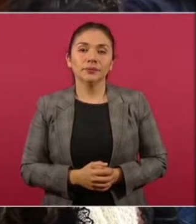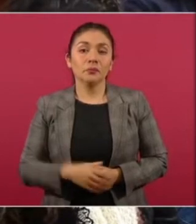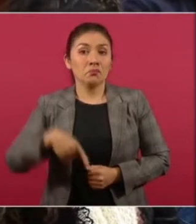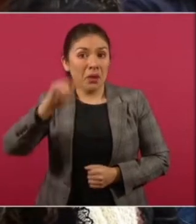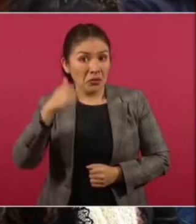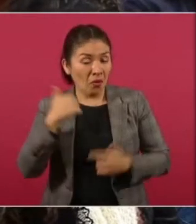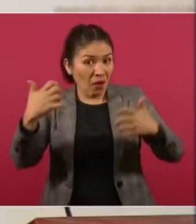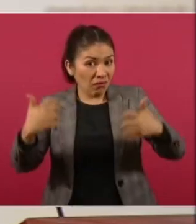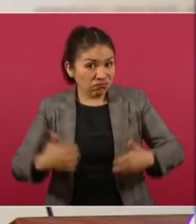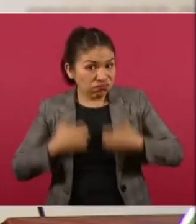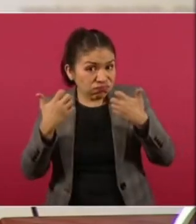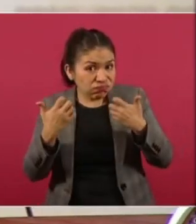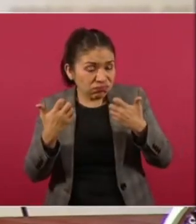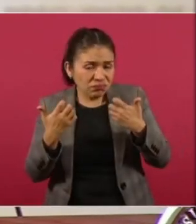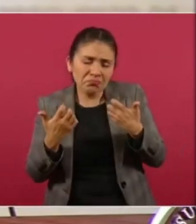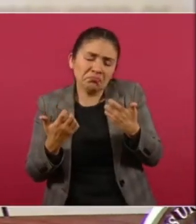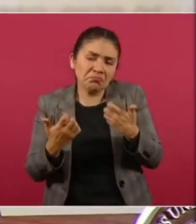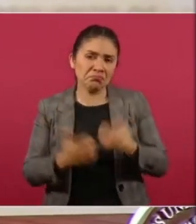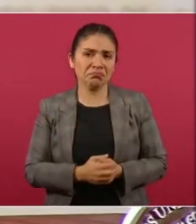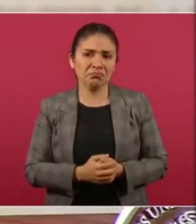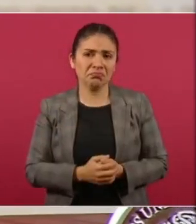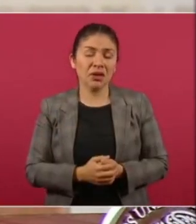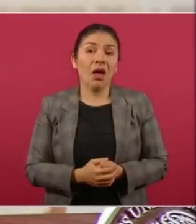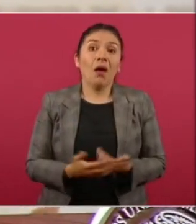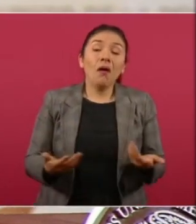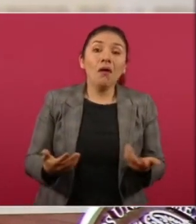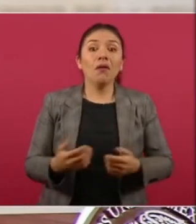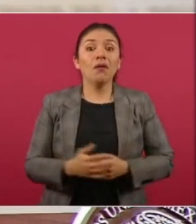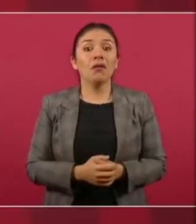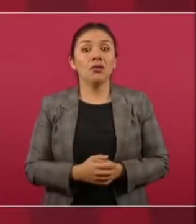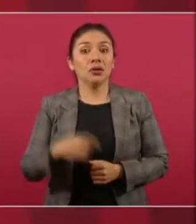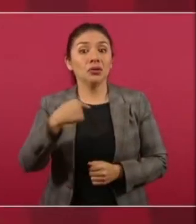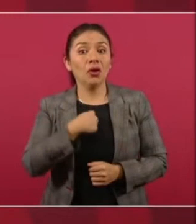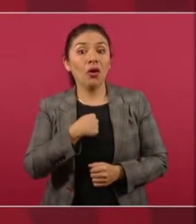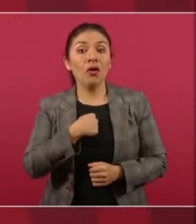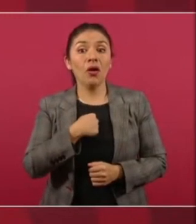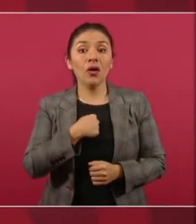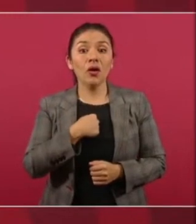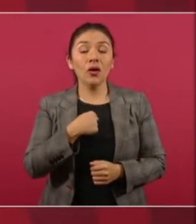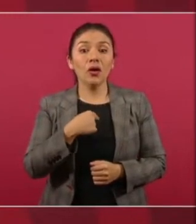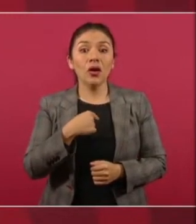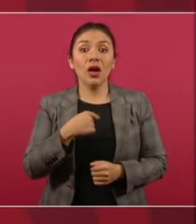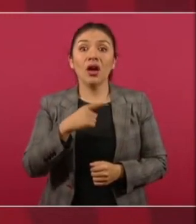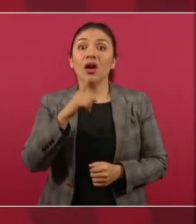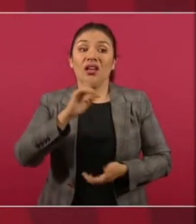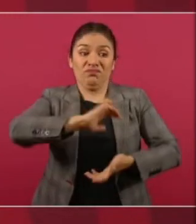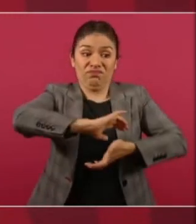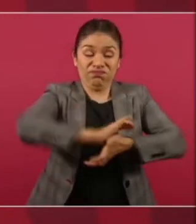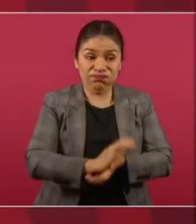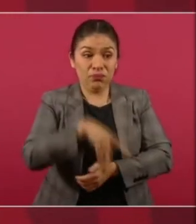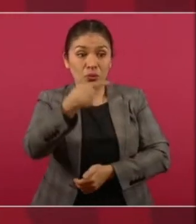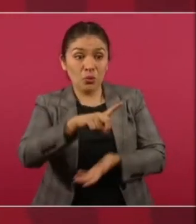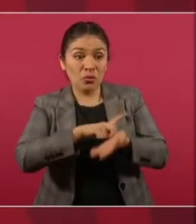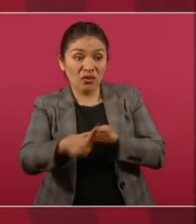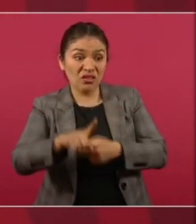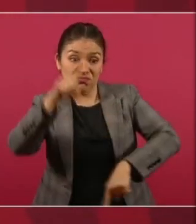a enojar, ni mucho menos voy a reprimir tu derecho